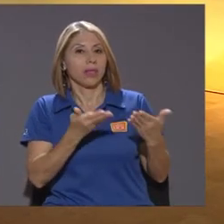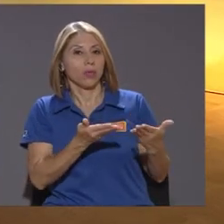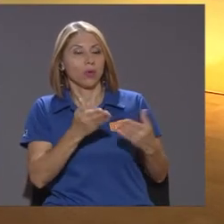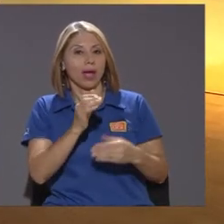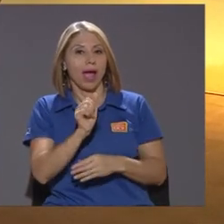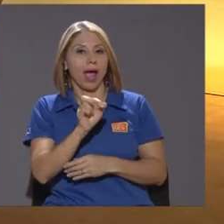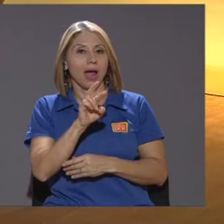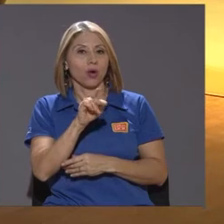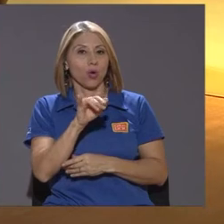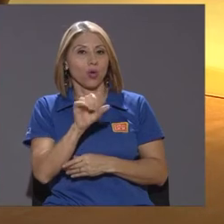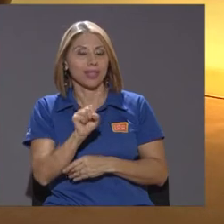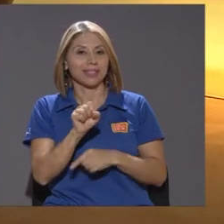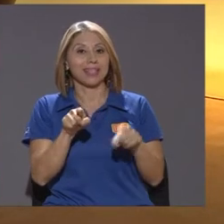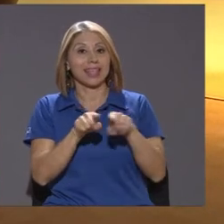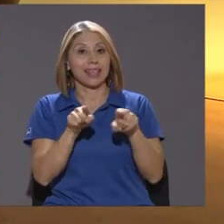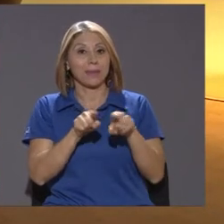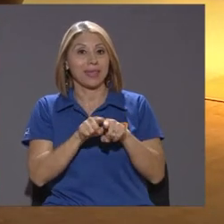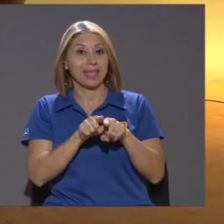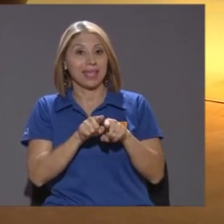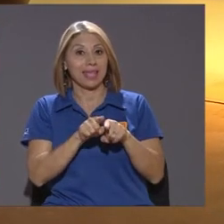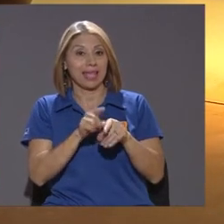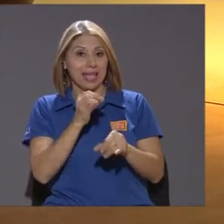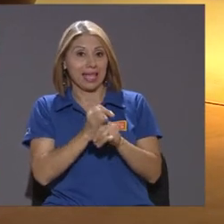como el centro que él dirigió